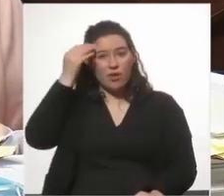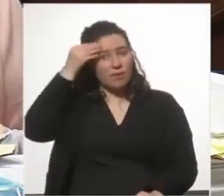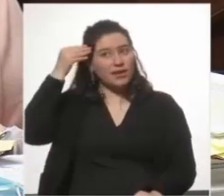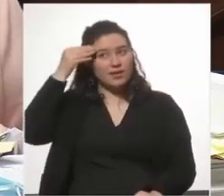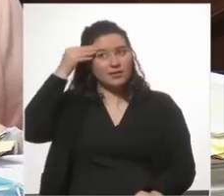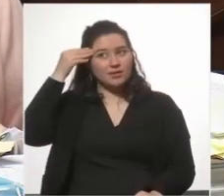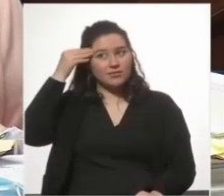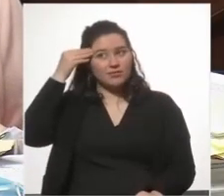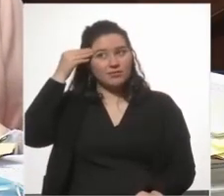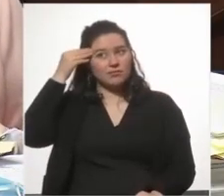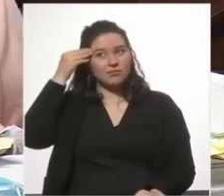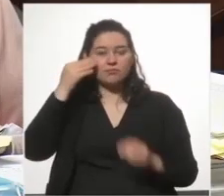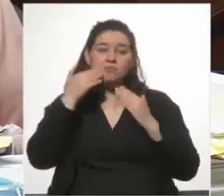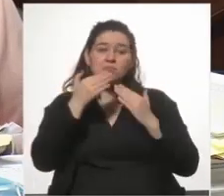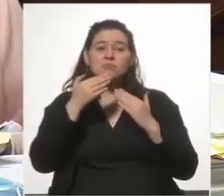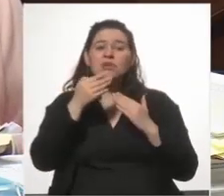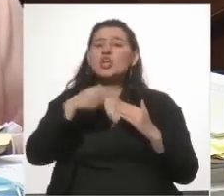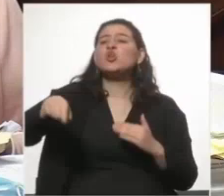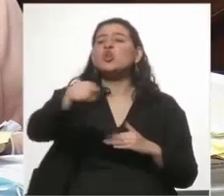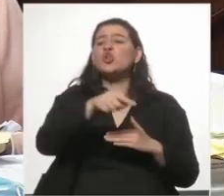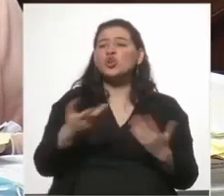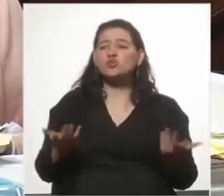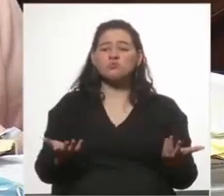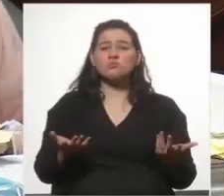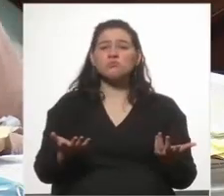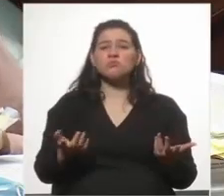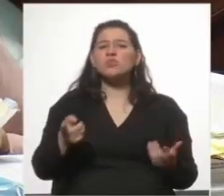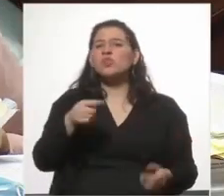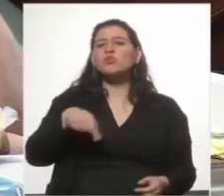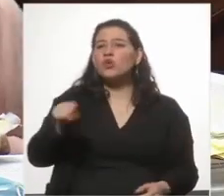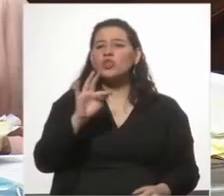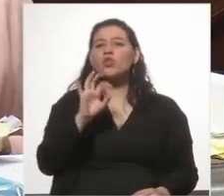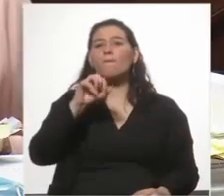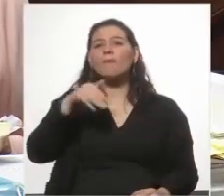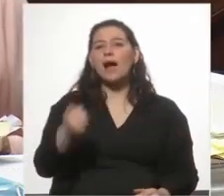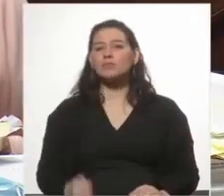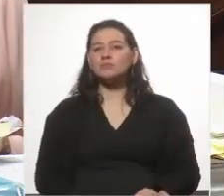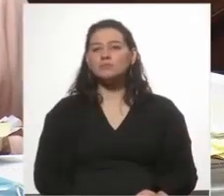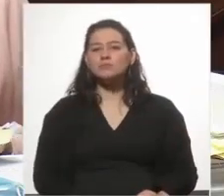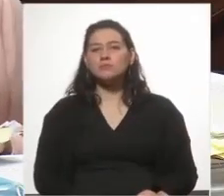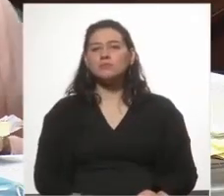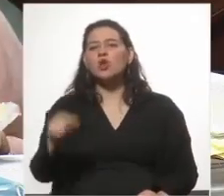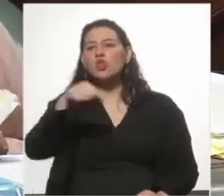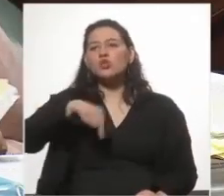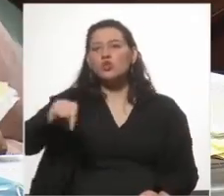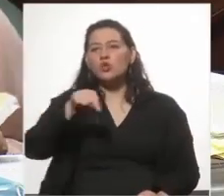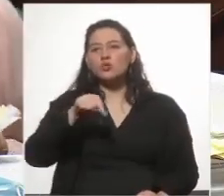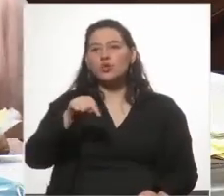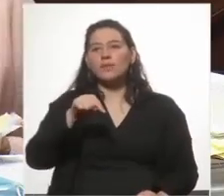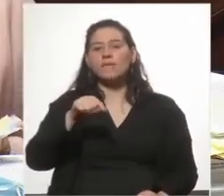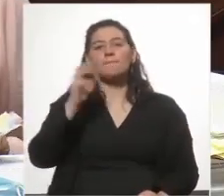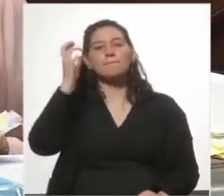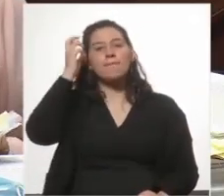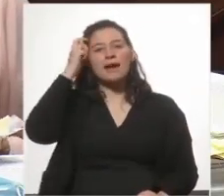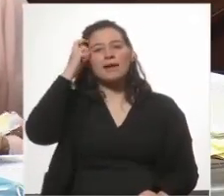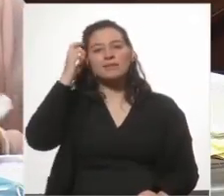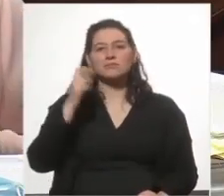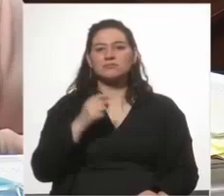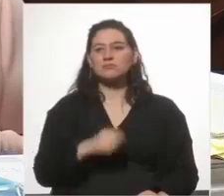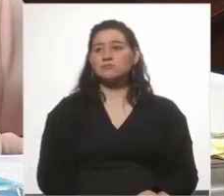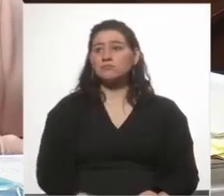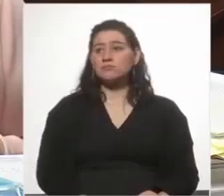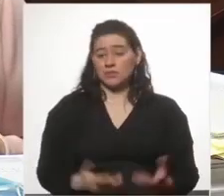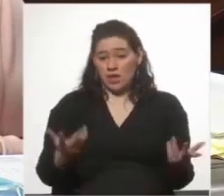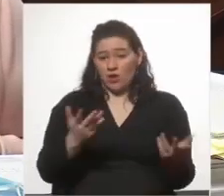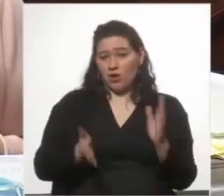como indagado. ¿Y los demás? ¿Dónde está Toma? ¿Dónde está el Presidente Vázquez? Ahora ya